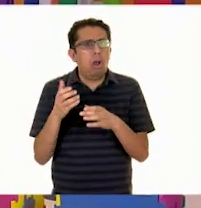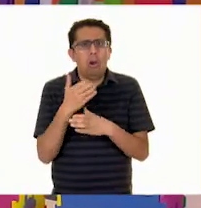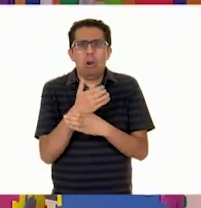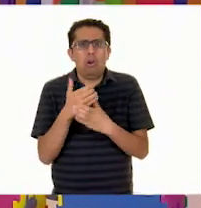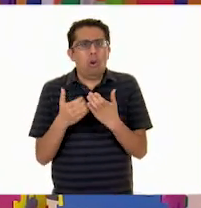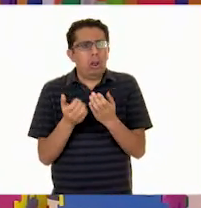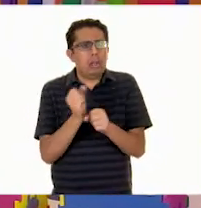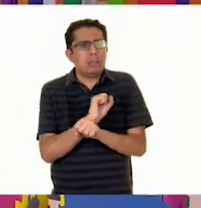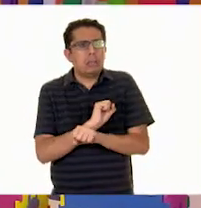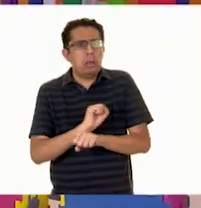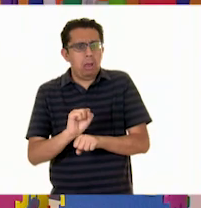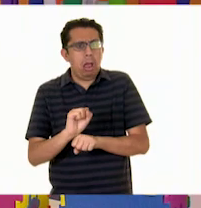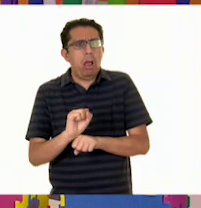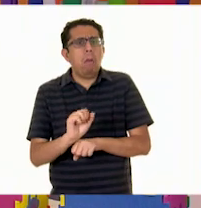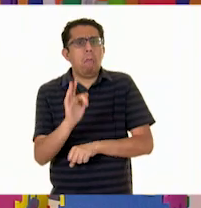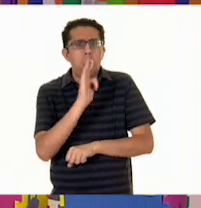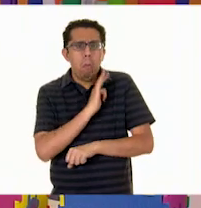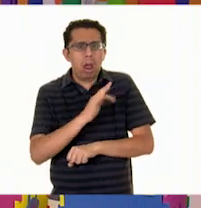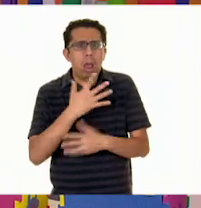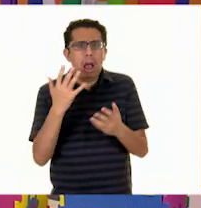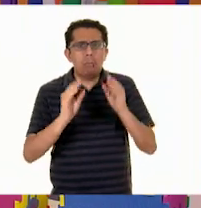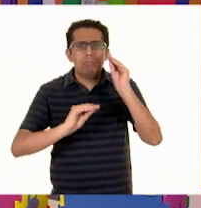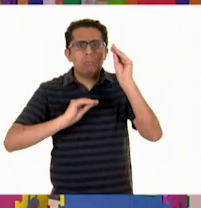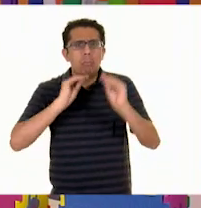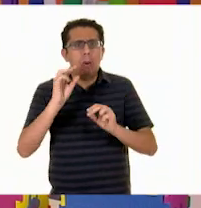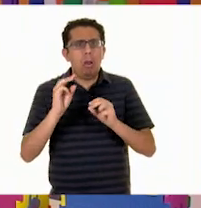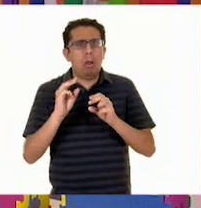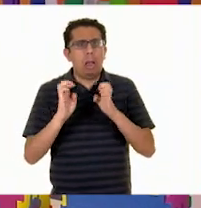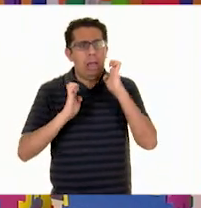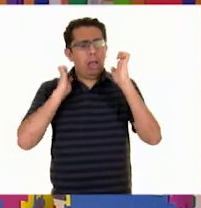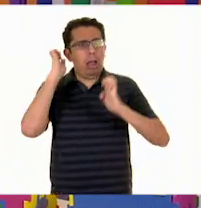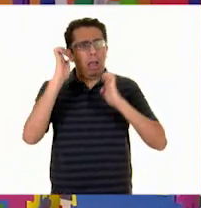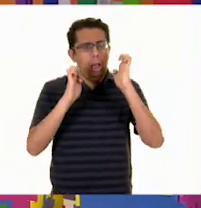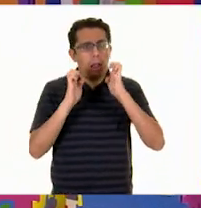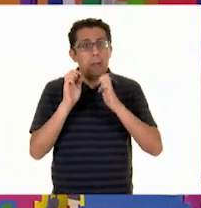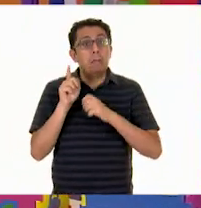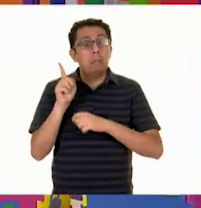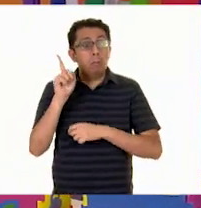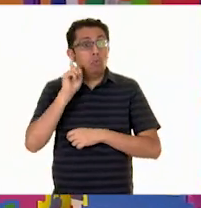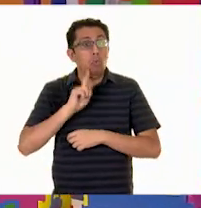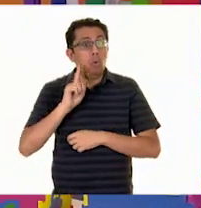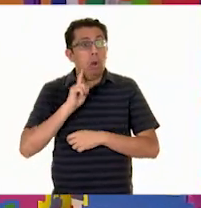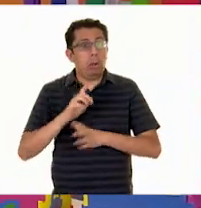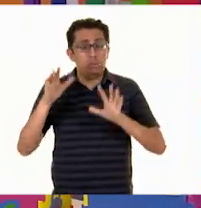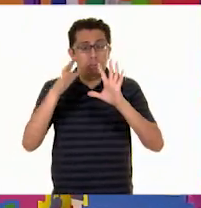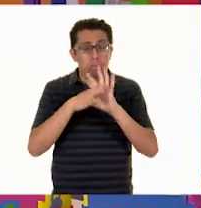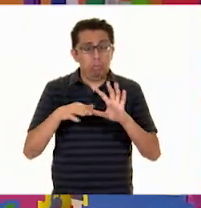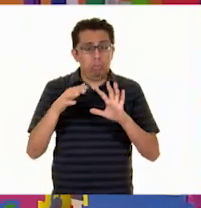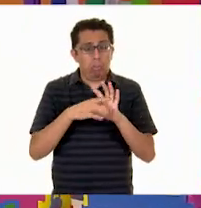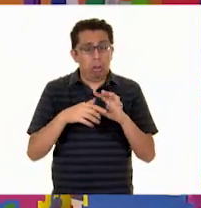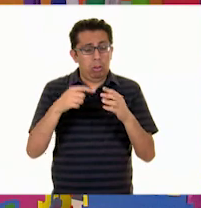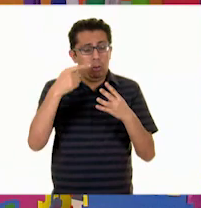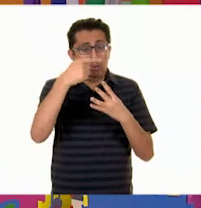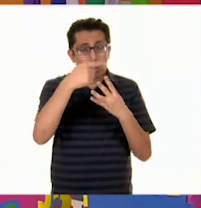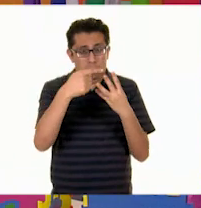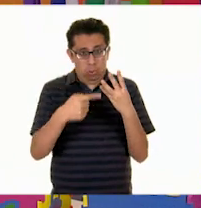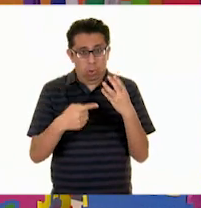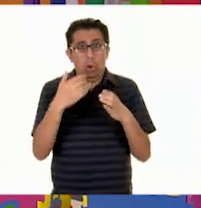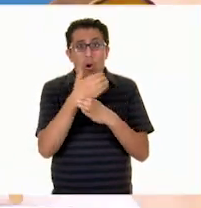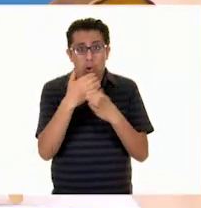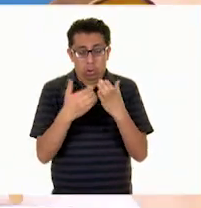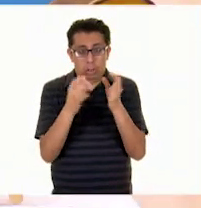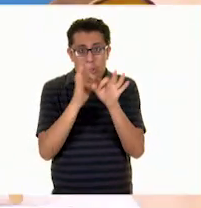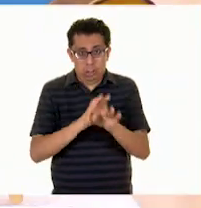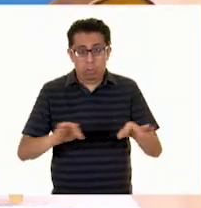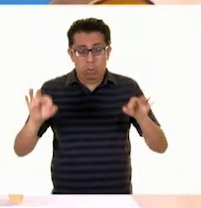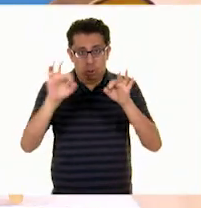sencilla podemos hacer nuestra exposición. Y ella nos habló de cuatro puntos que no debemos de olvidar en nuestra exposición,